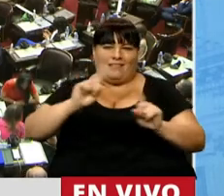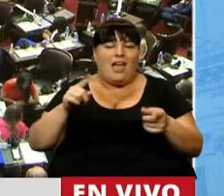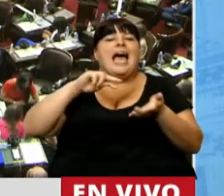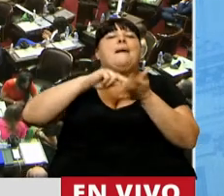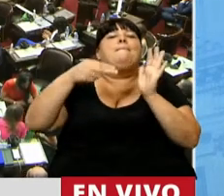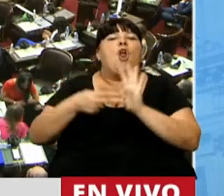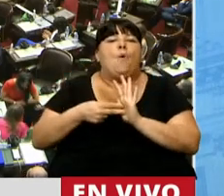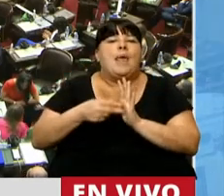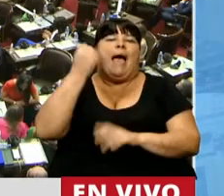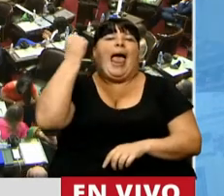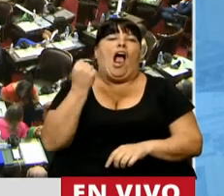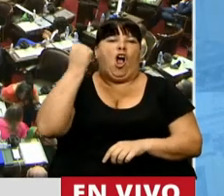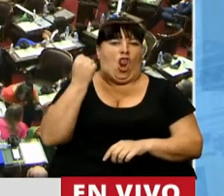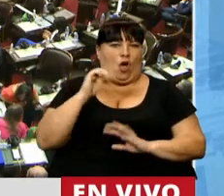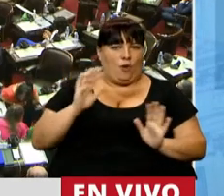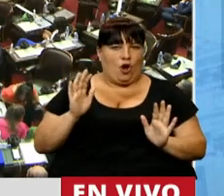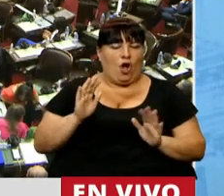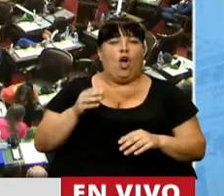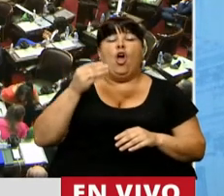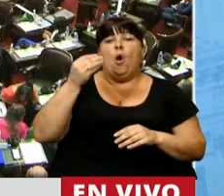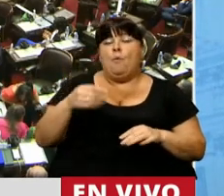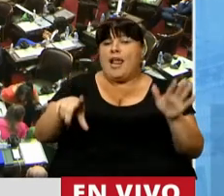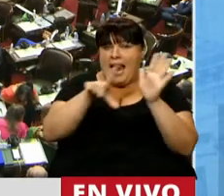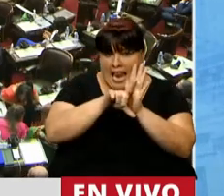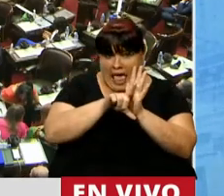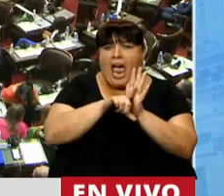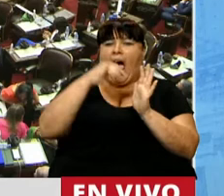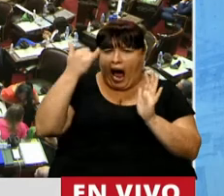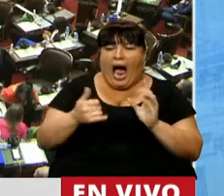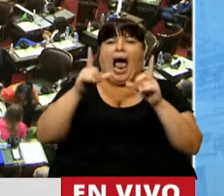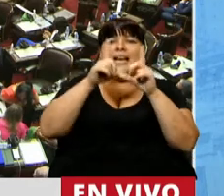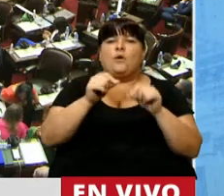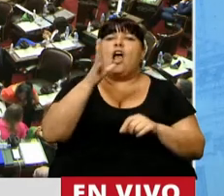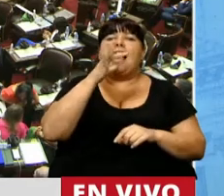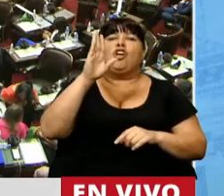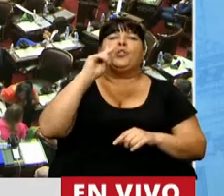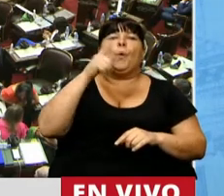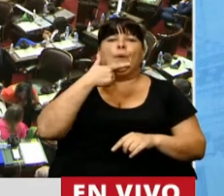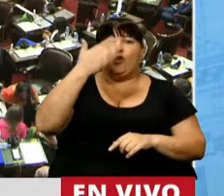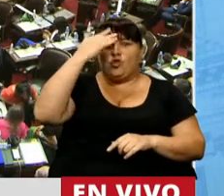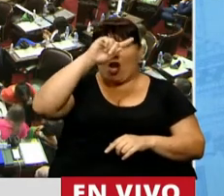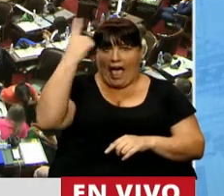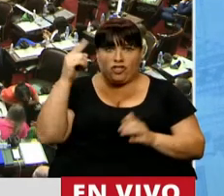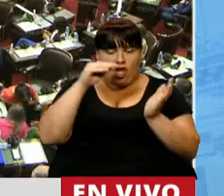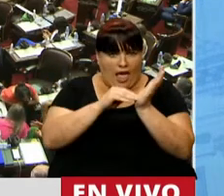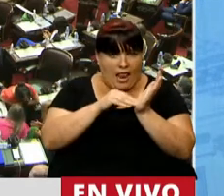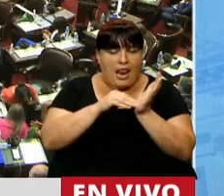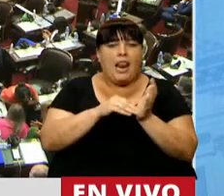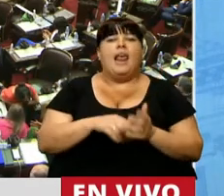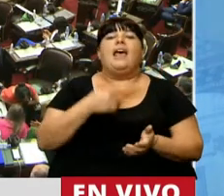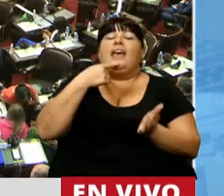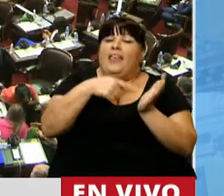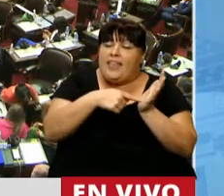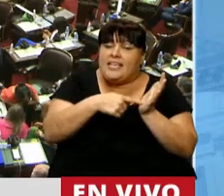es un problema económico, porque jurídicamente está contemplado en el artículo 14 de la Constitución Nacional que